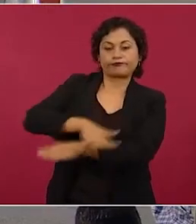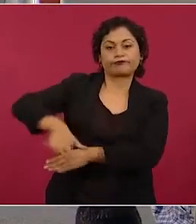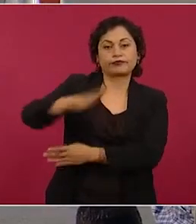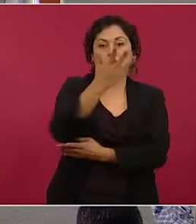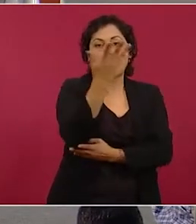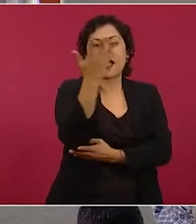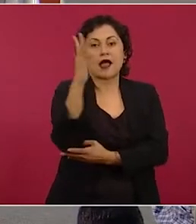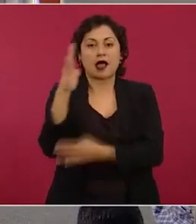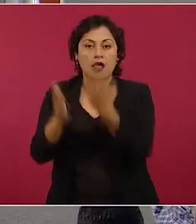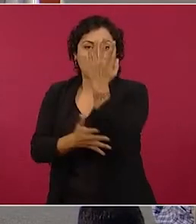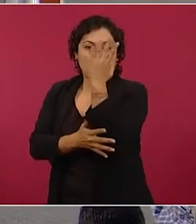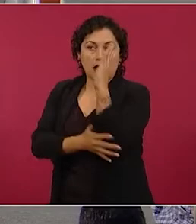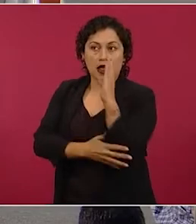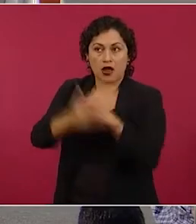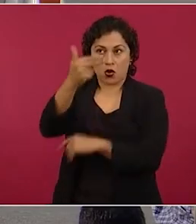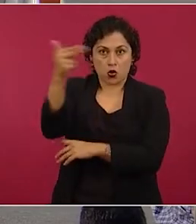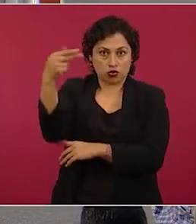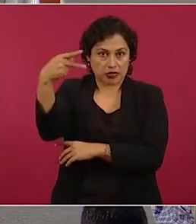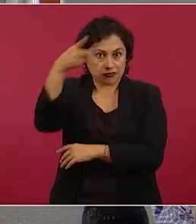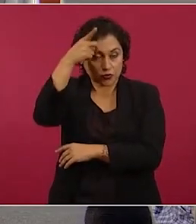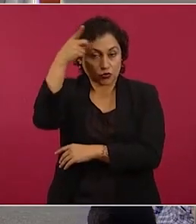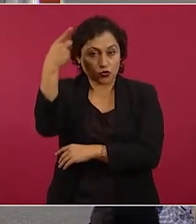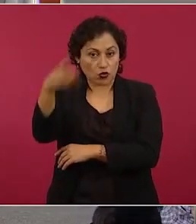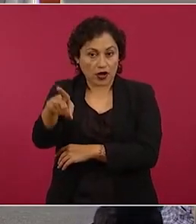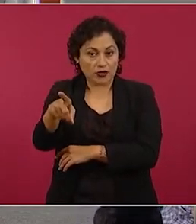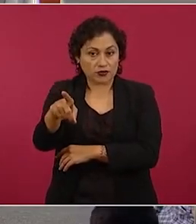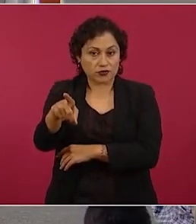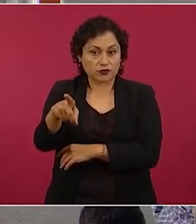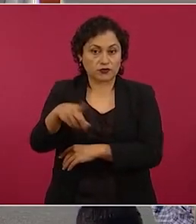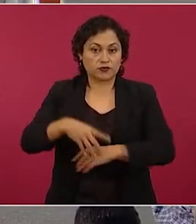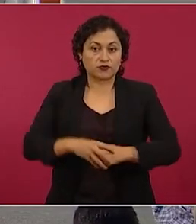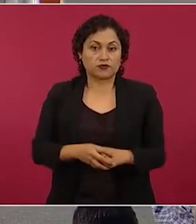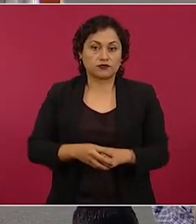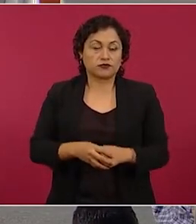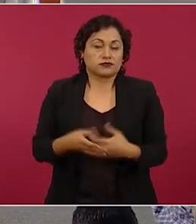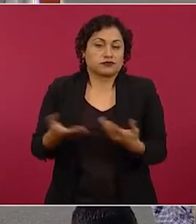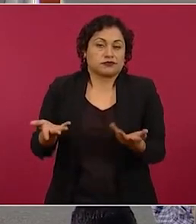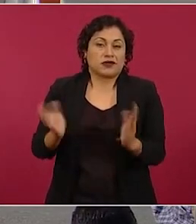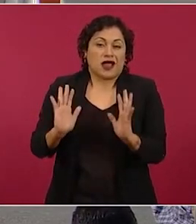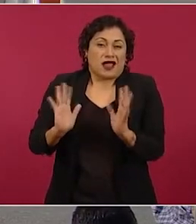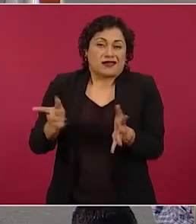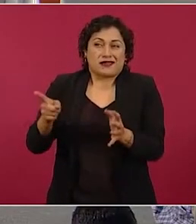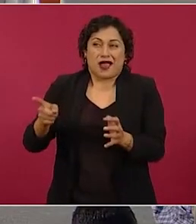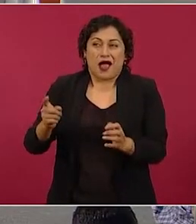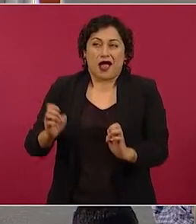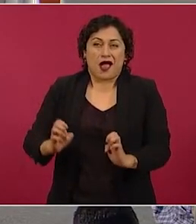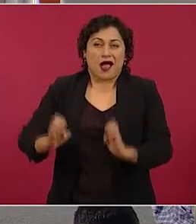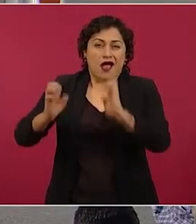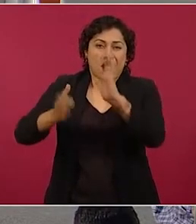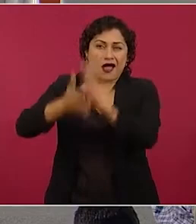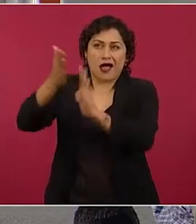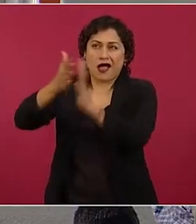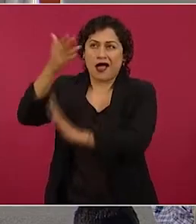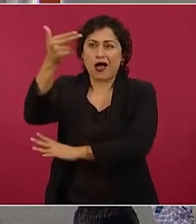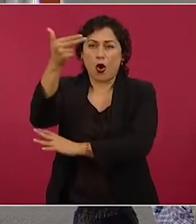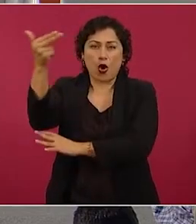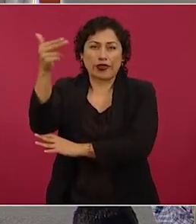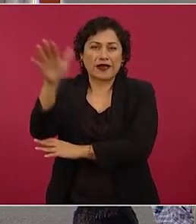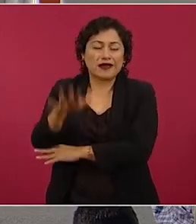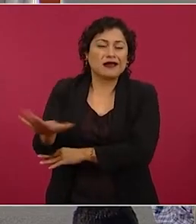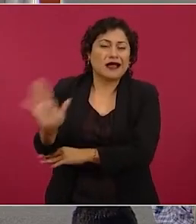ya tiene un impacto, ya son zonas impactadas, no hay